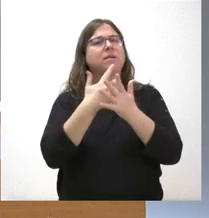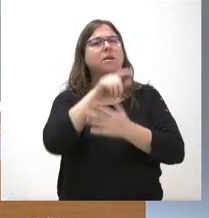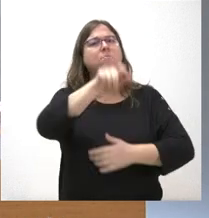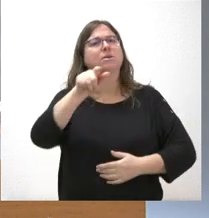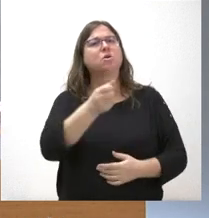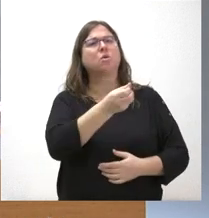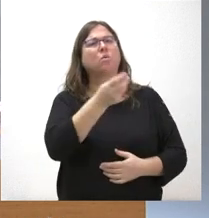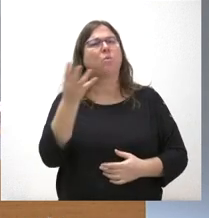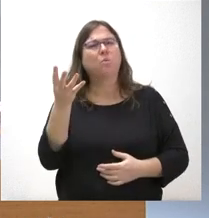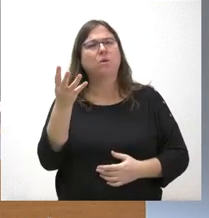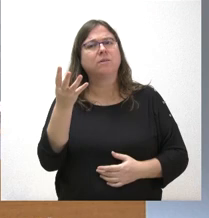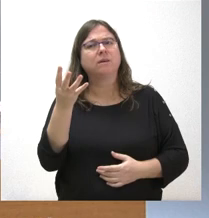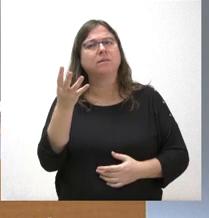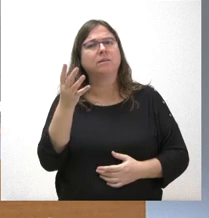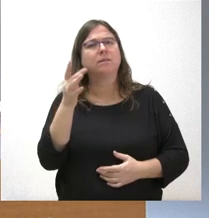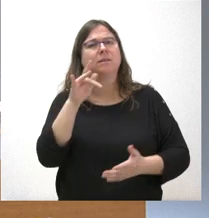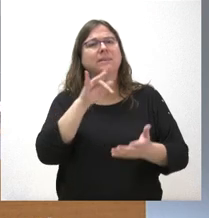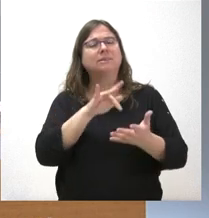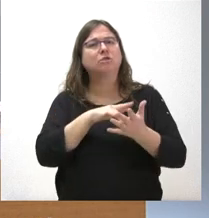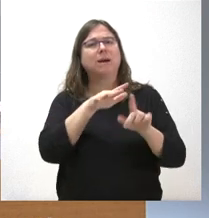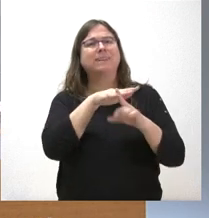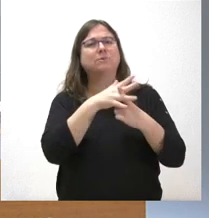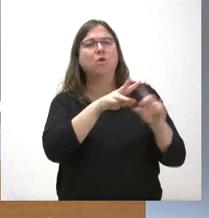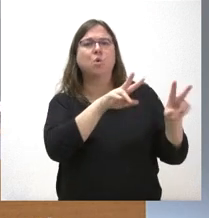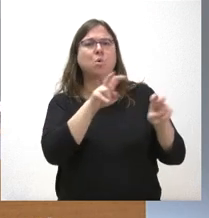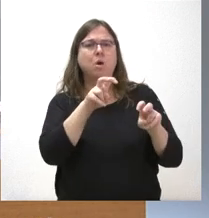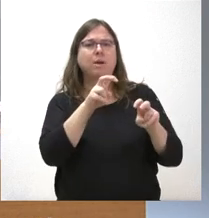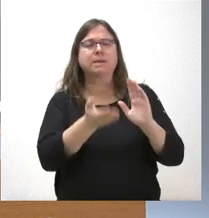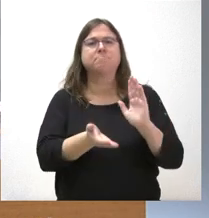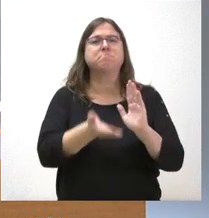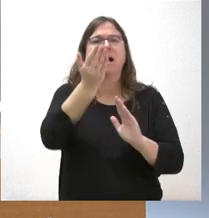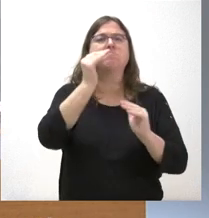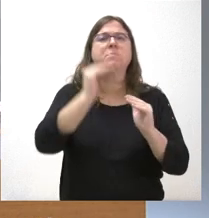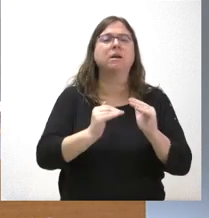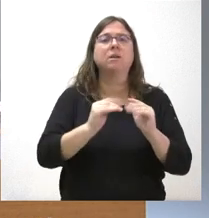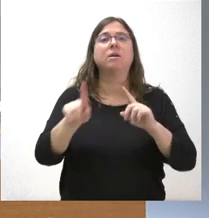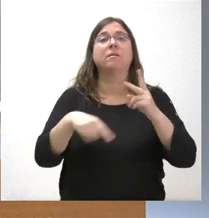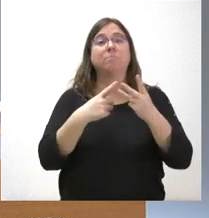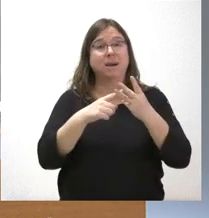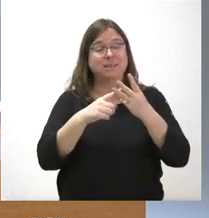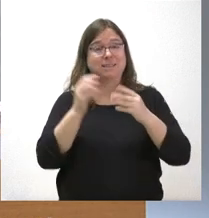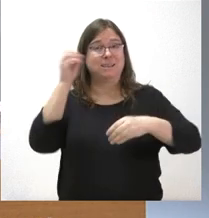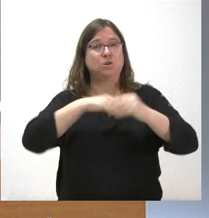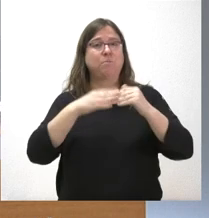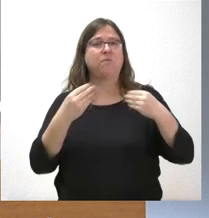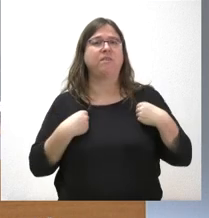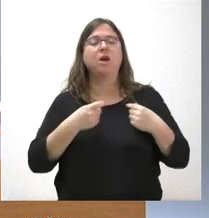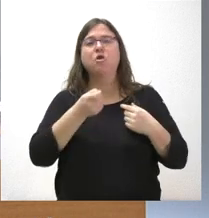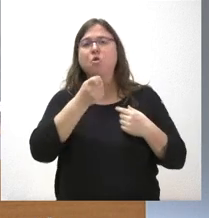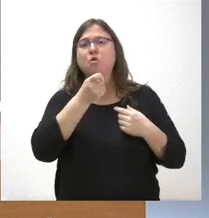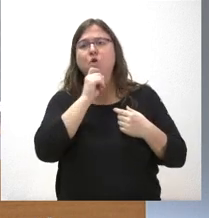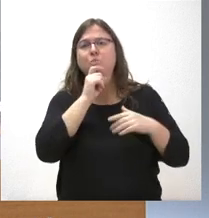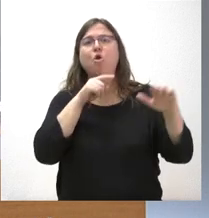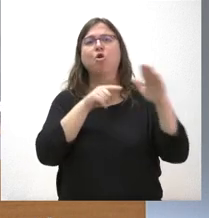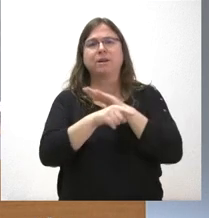verán afectadas por este nuevo marco, si hay un incremento o la variación. Y luego, también, en el ingreso mínimo vital, cómo se va a